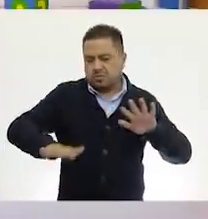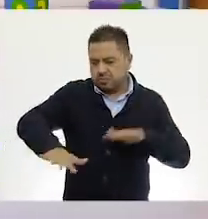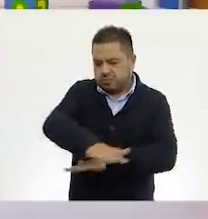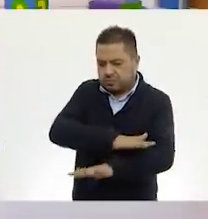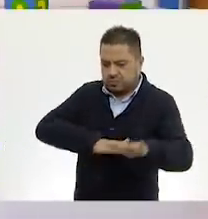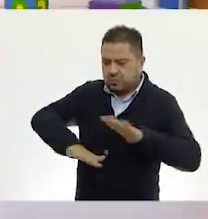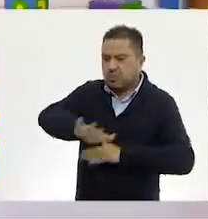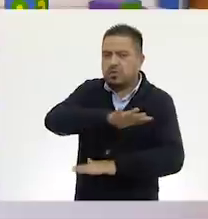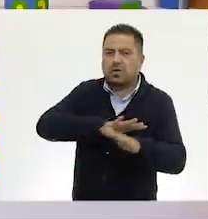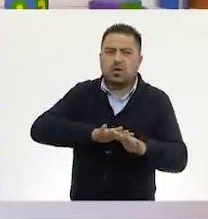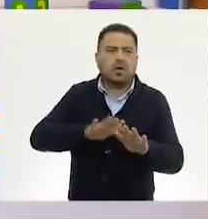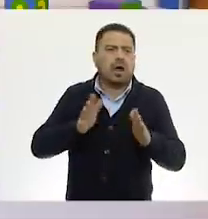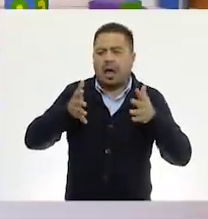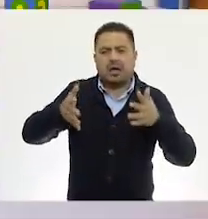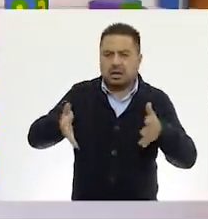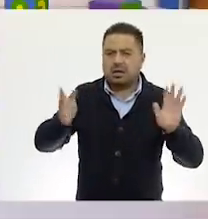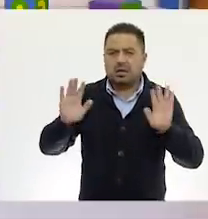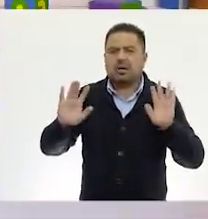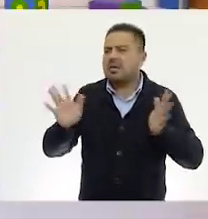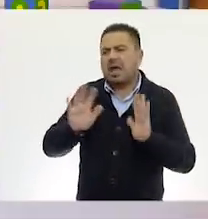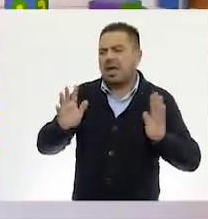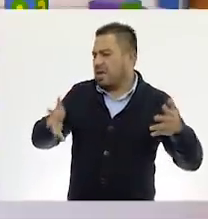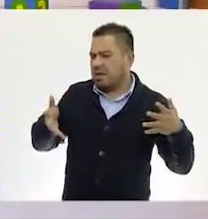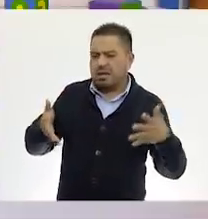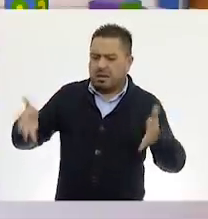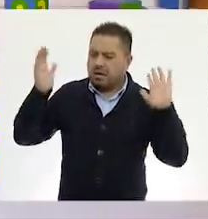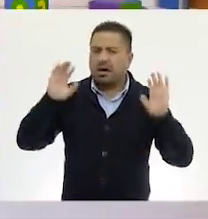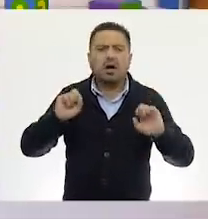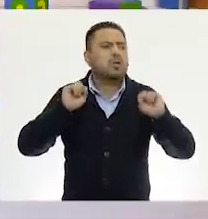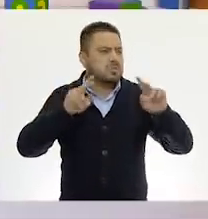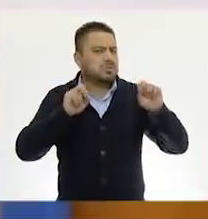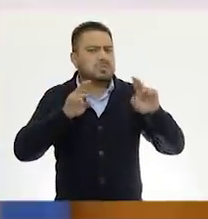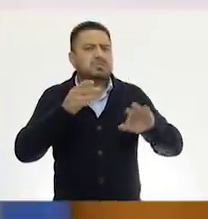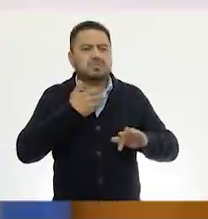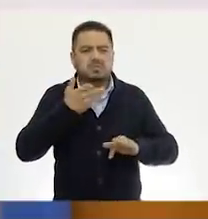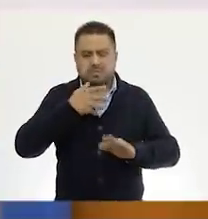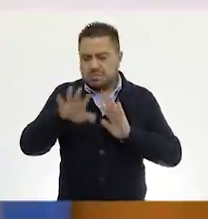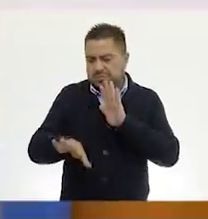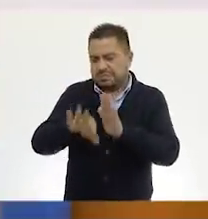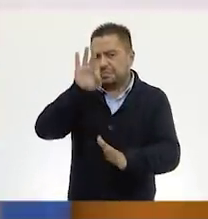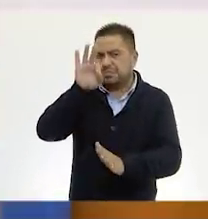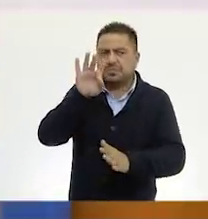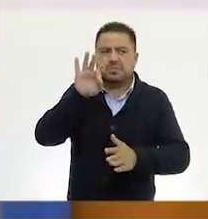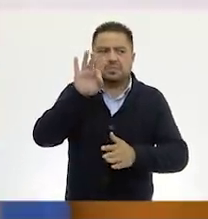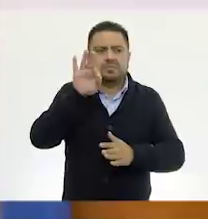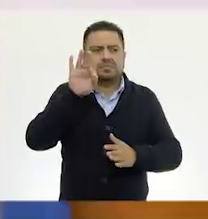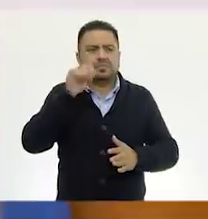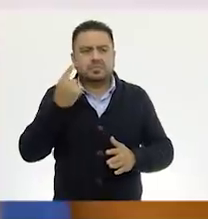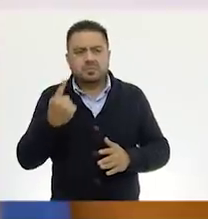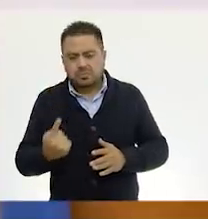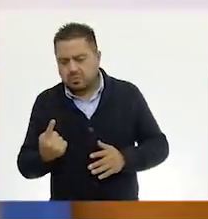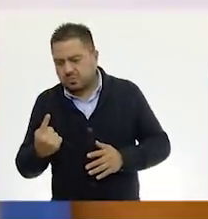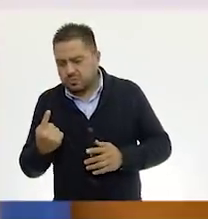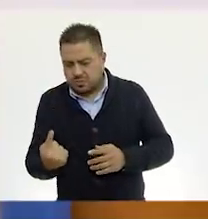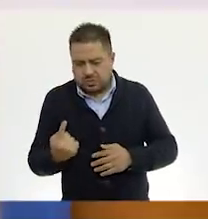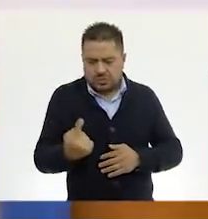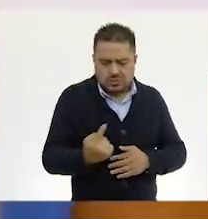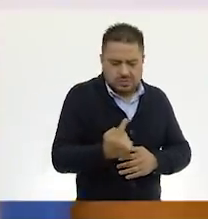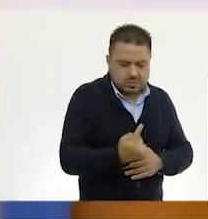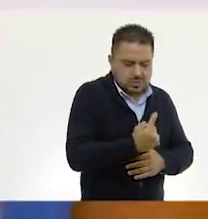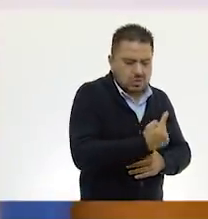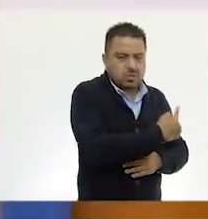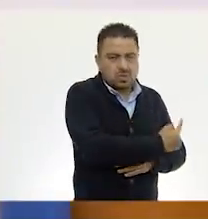las cartas? ¿O ya las dejamos así? Ya están revueltas. Ya están revueltas. Ok, entonces voy a tomar una de unidades de millar, una de